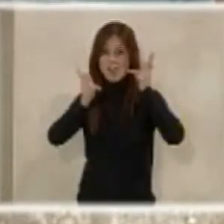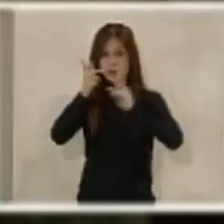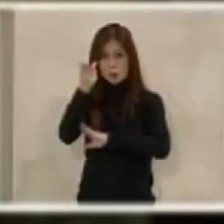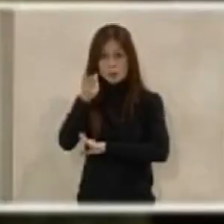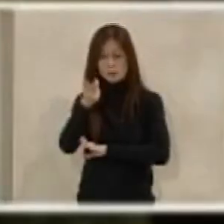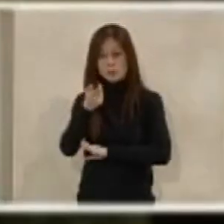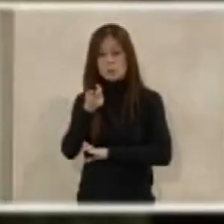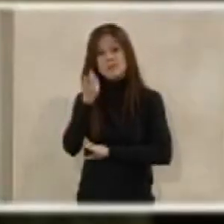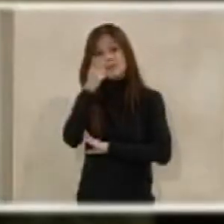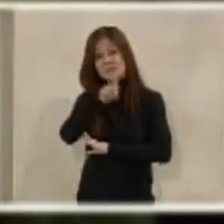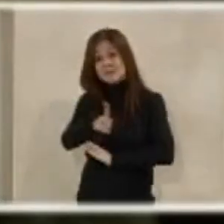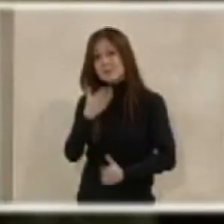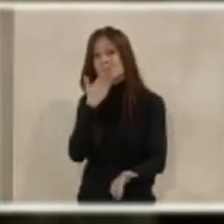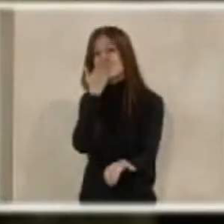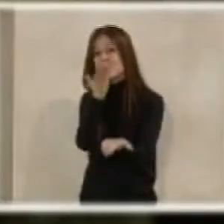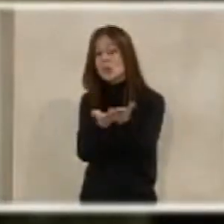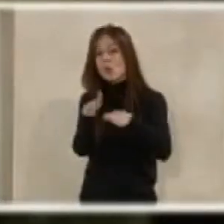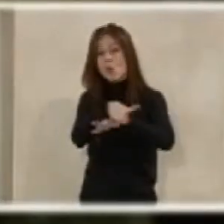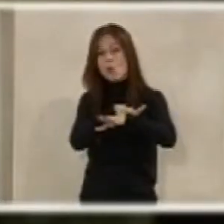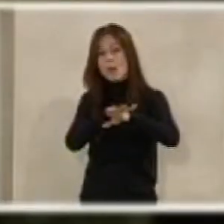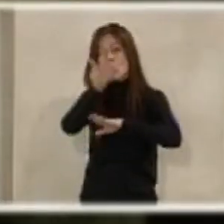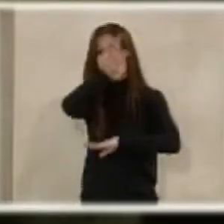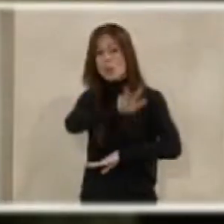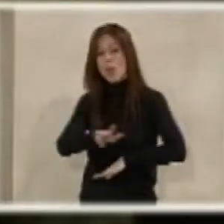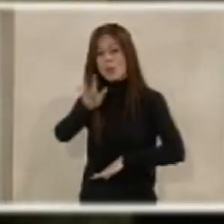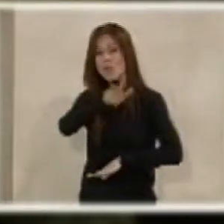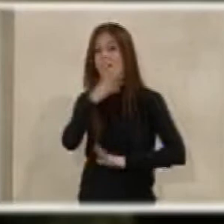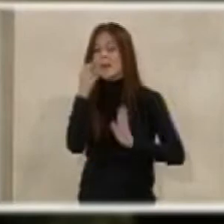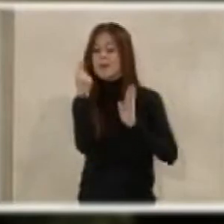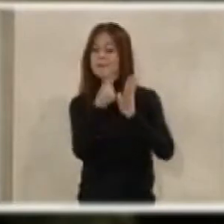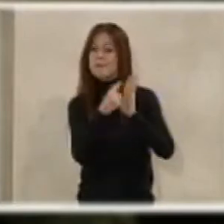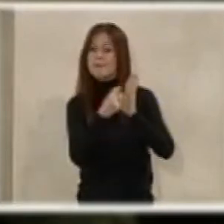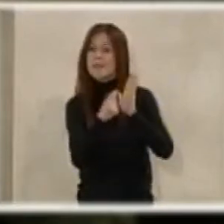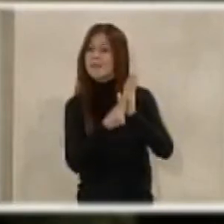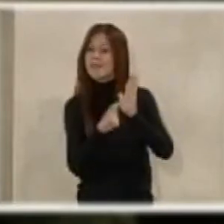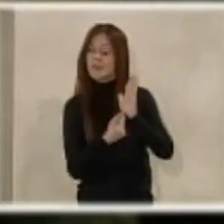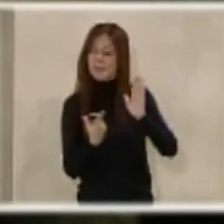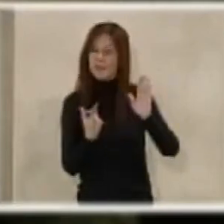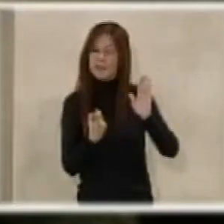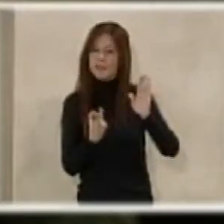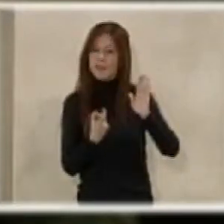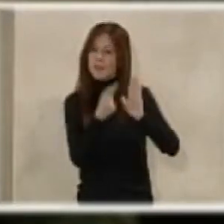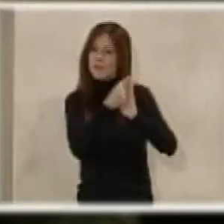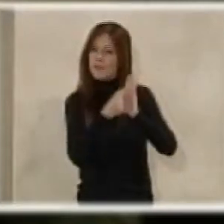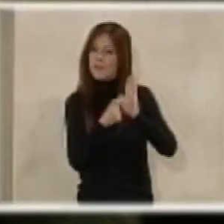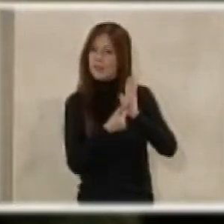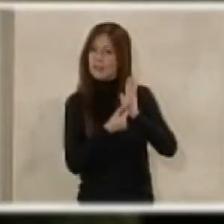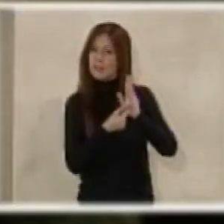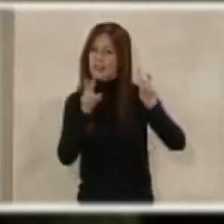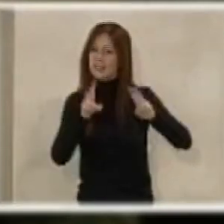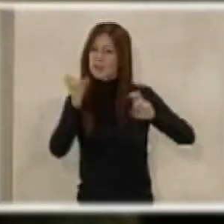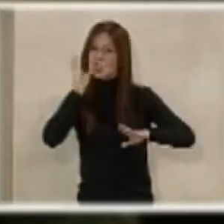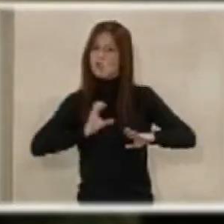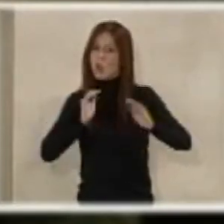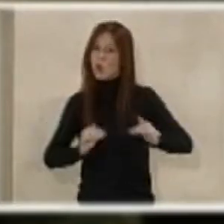Segundo, instar al Gobierno de la Nación para que adopte cuantas medidas sean necesarias para la equiparación